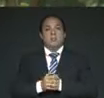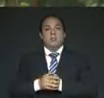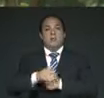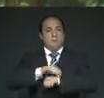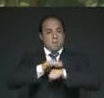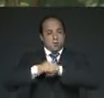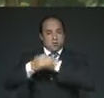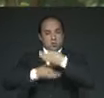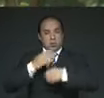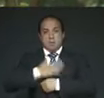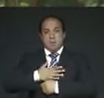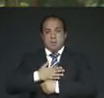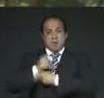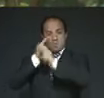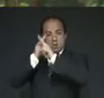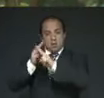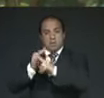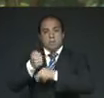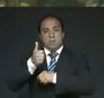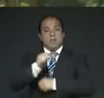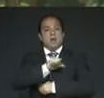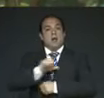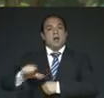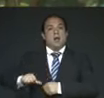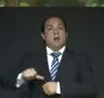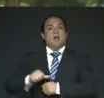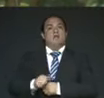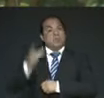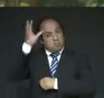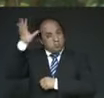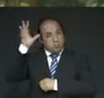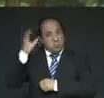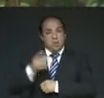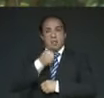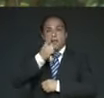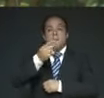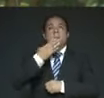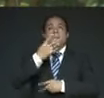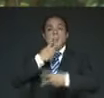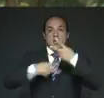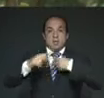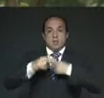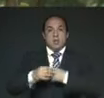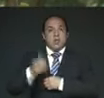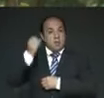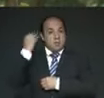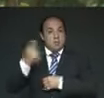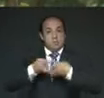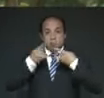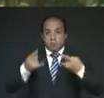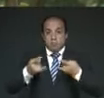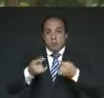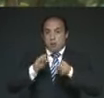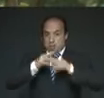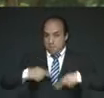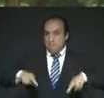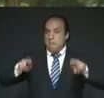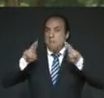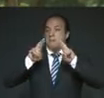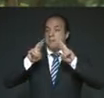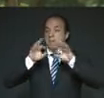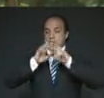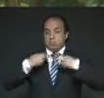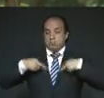primer alcalde en Cuauhtémoc, darles la bienvenida a este evento histórico y profundamente simbólico en el marco de las acciones